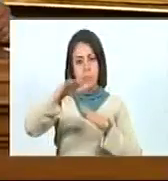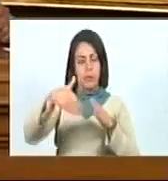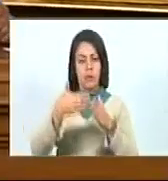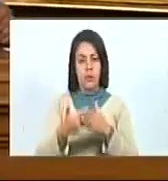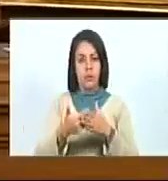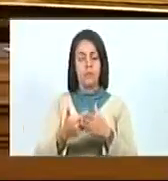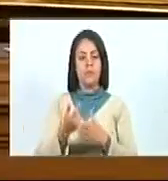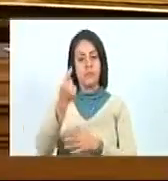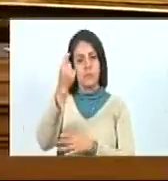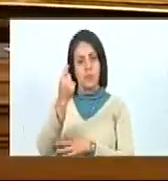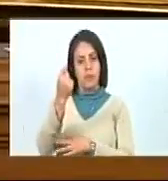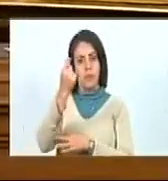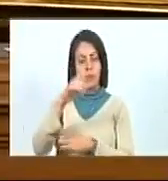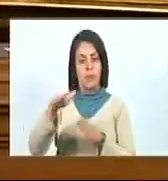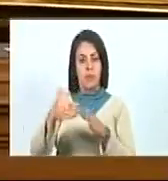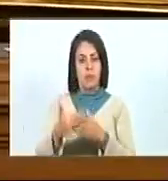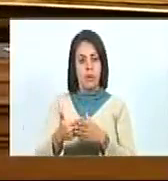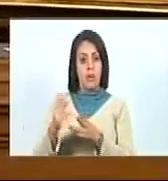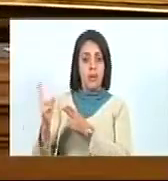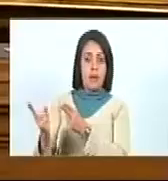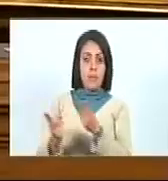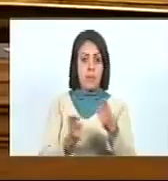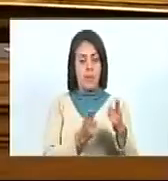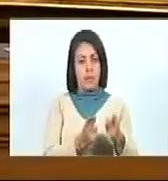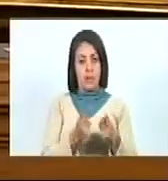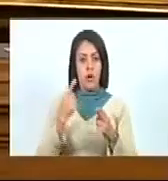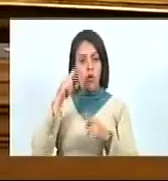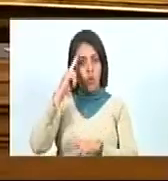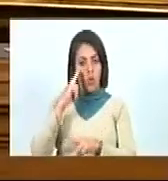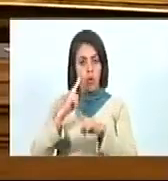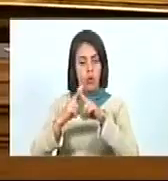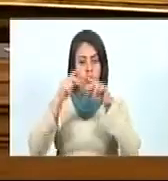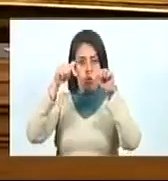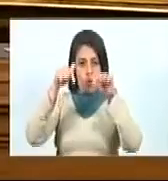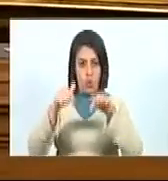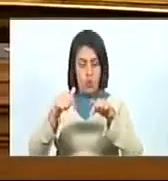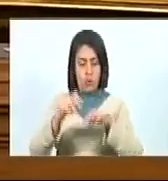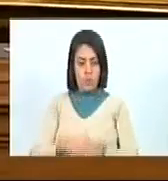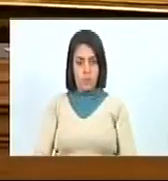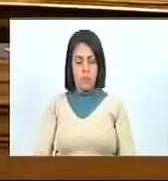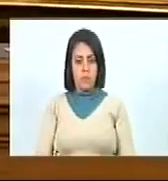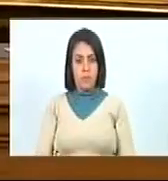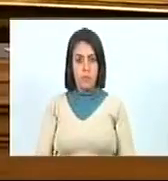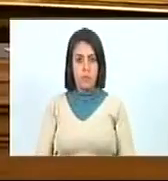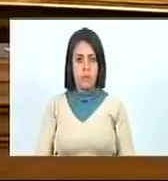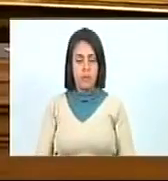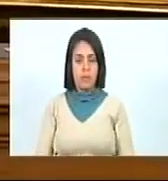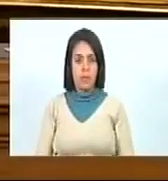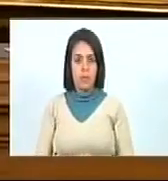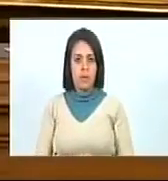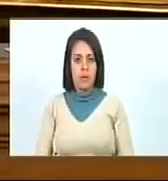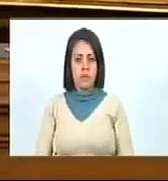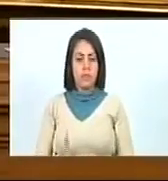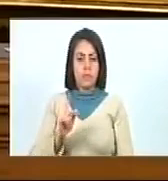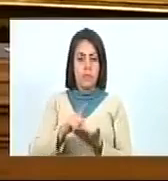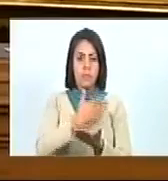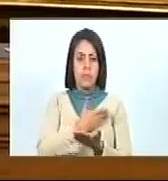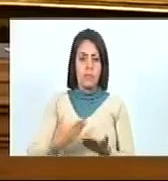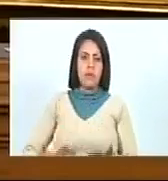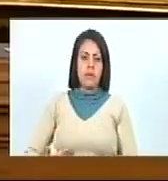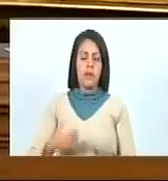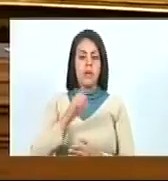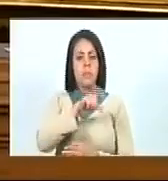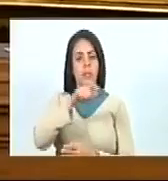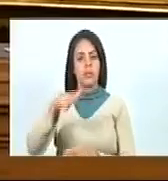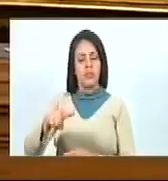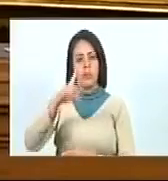Del Poder Legislativo A Unos Invitados De Honor Que Tenemos El Día De Hoy Acá La Presidenta Del Consejo Nacional